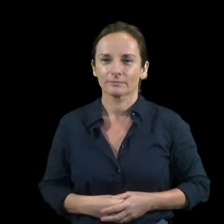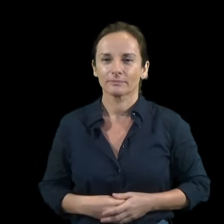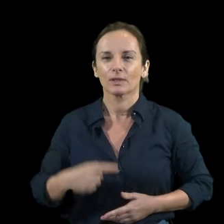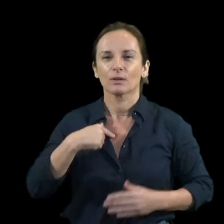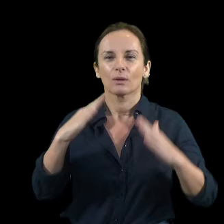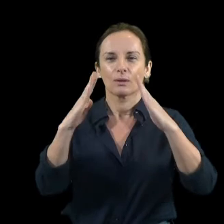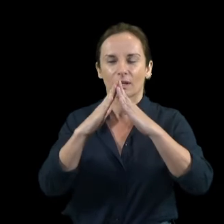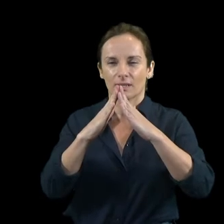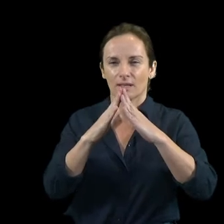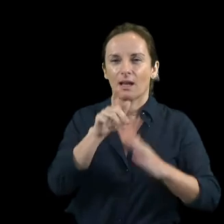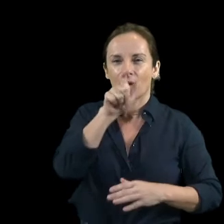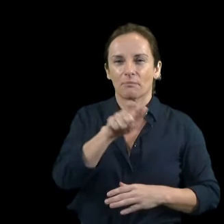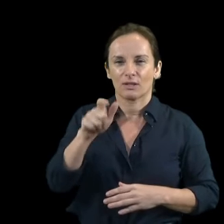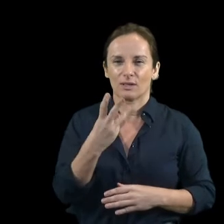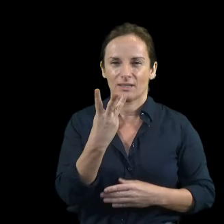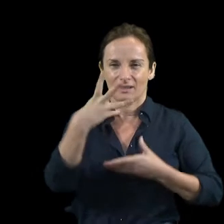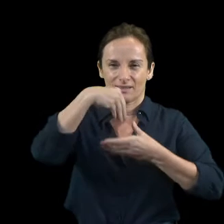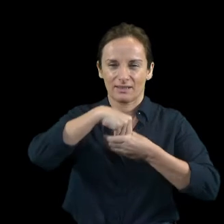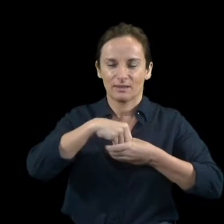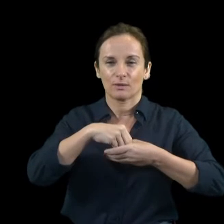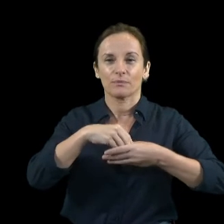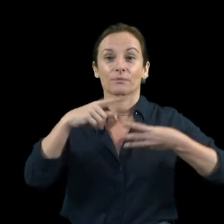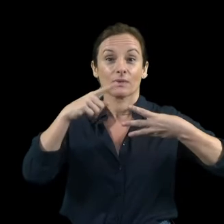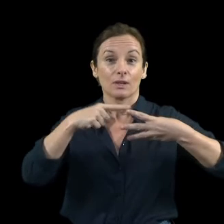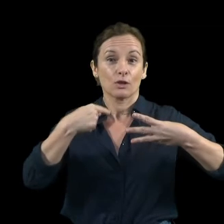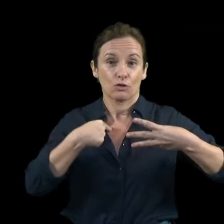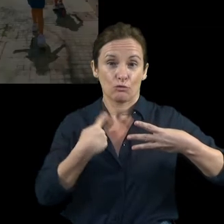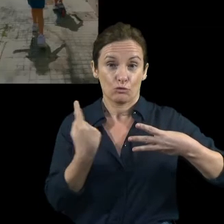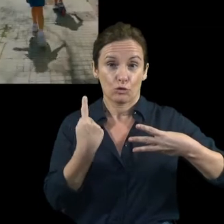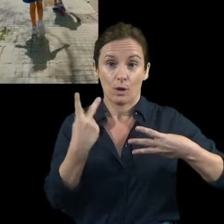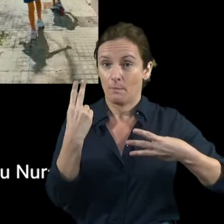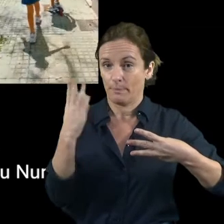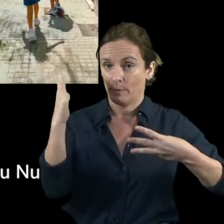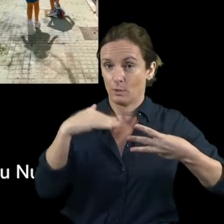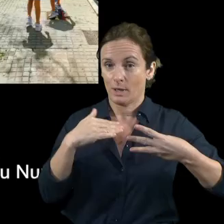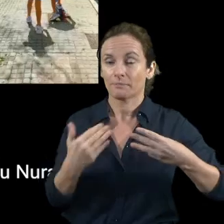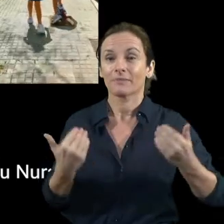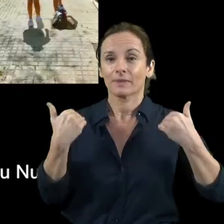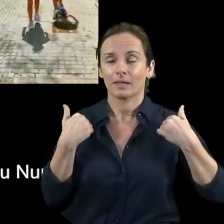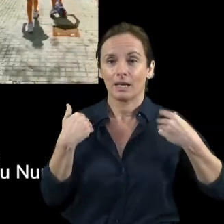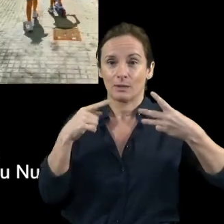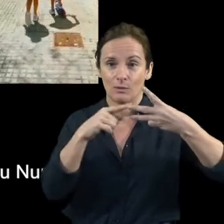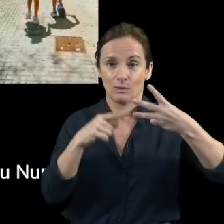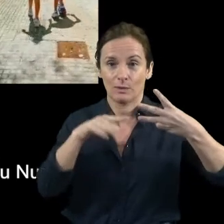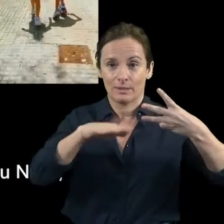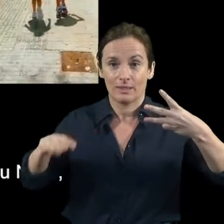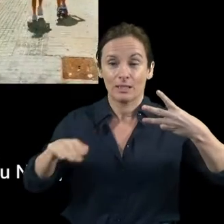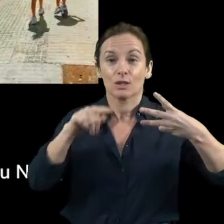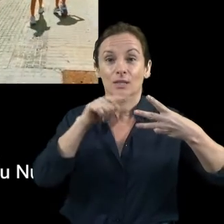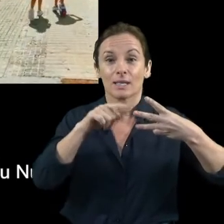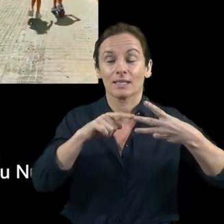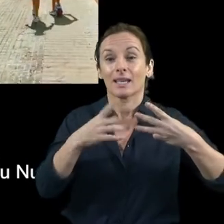En mi casa somos tres, yo soy monoparental, tengo a cargo dos niños, uno de nueve años, justo los hace mañana,